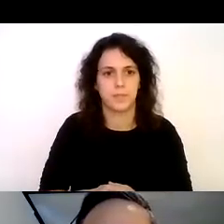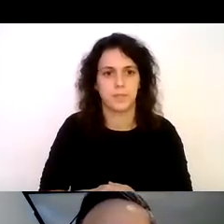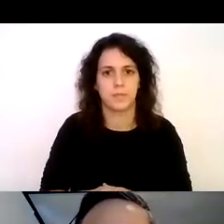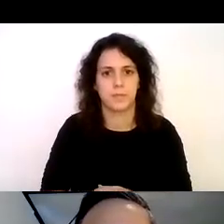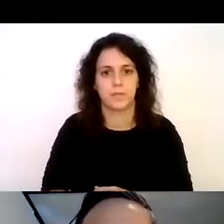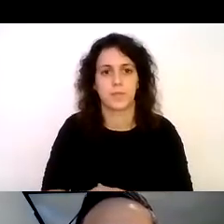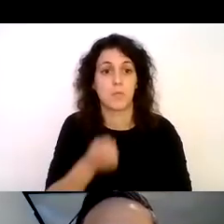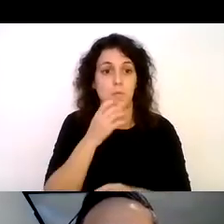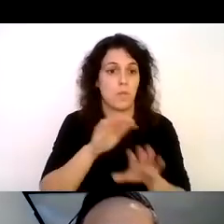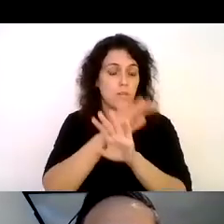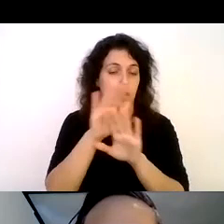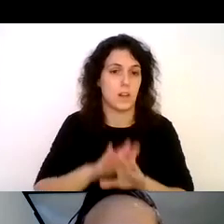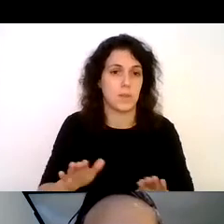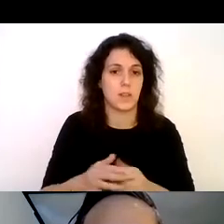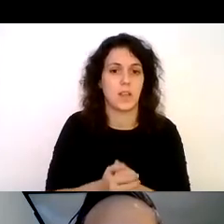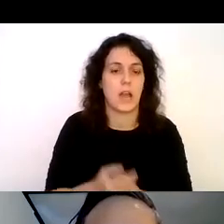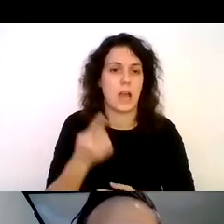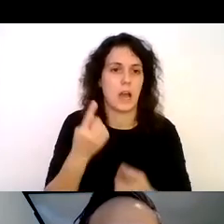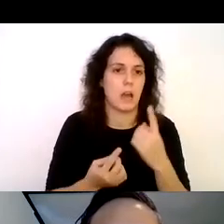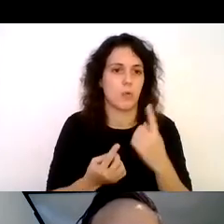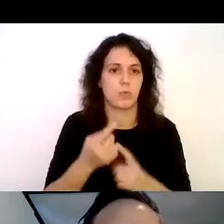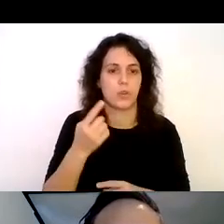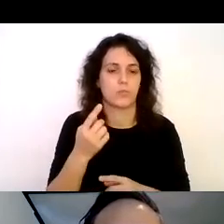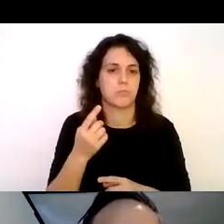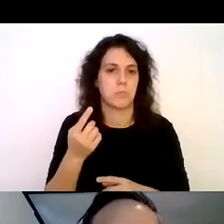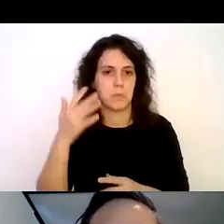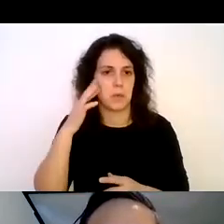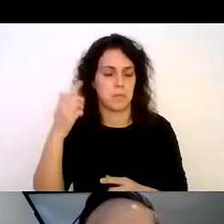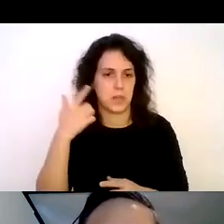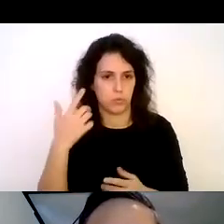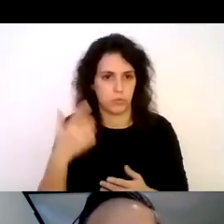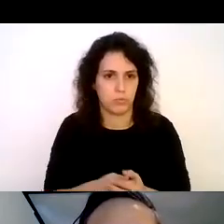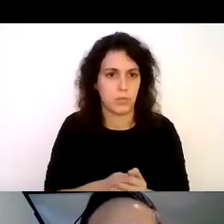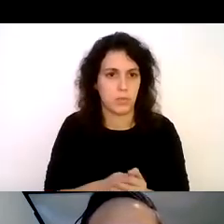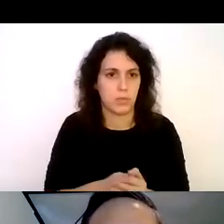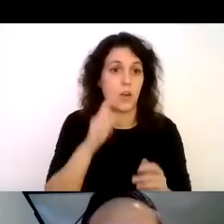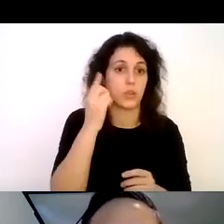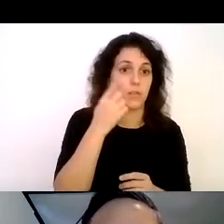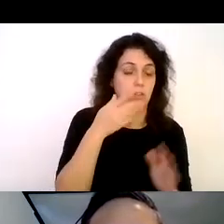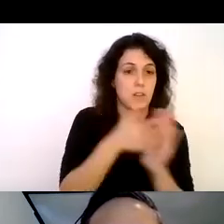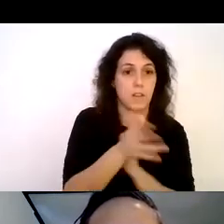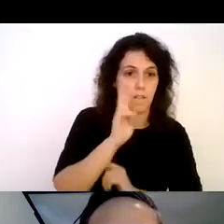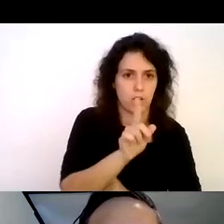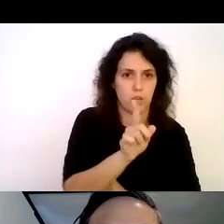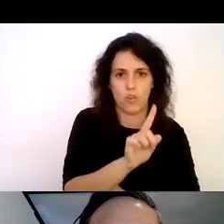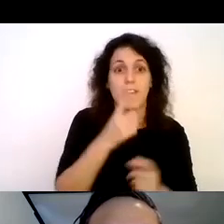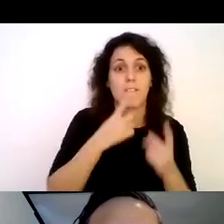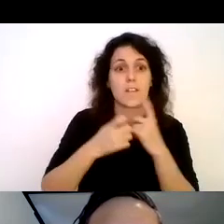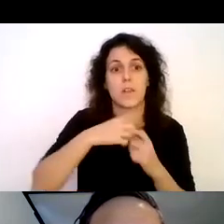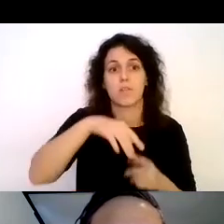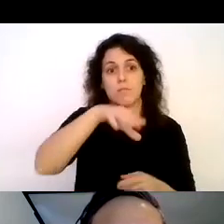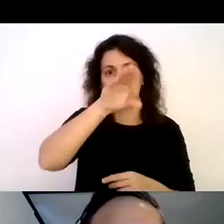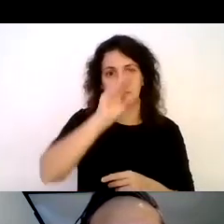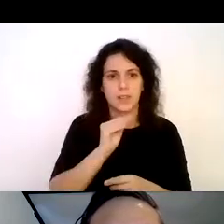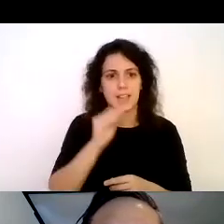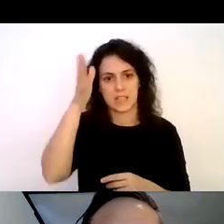bueno finalmente algunos mitos que debemos derrumbar son primero que la observación no es ver sino es captar la información a través de cualquiera